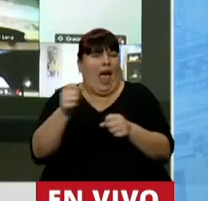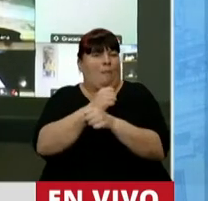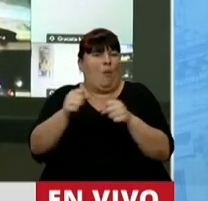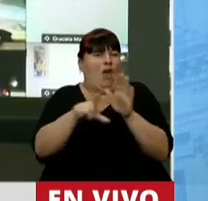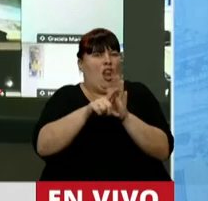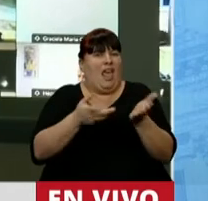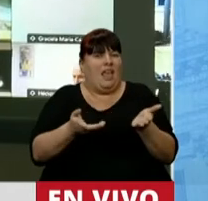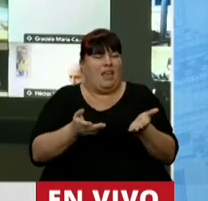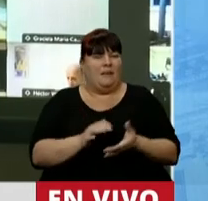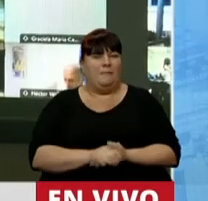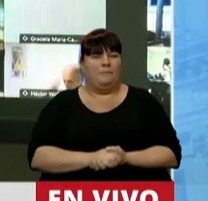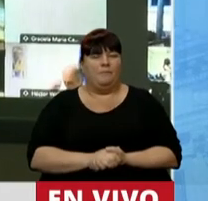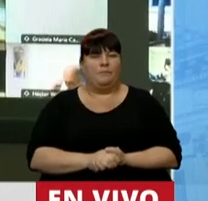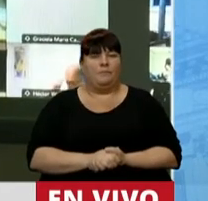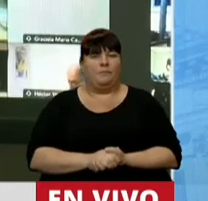sanción de esta norma.